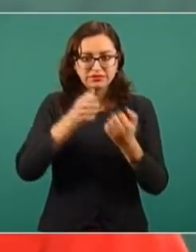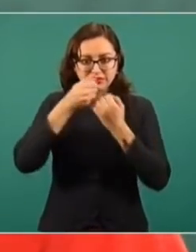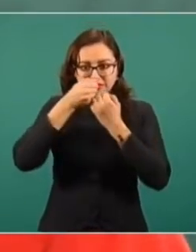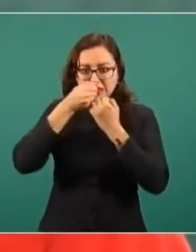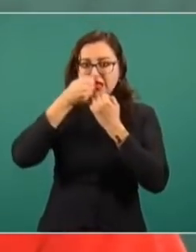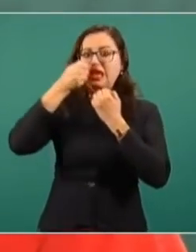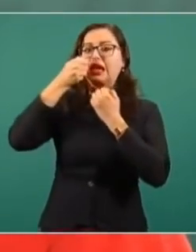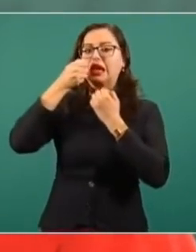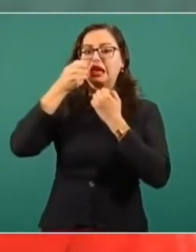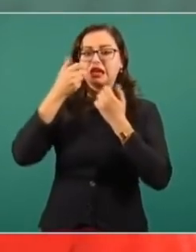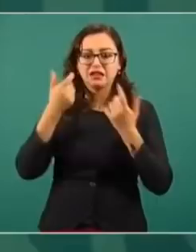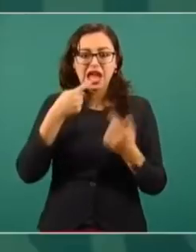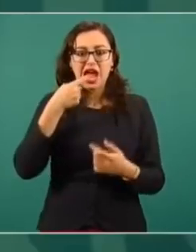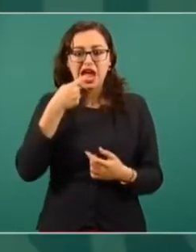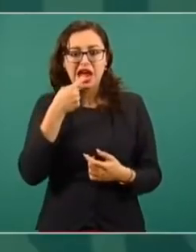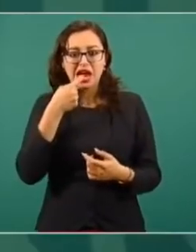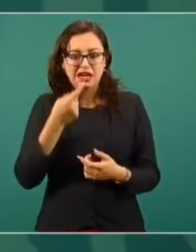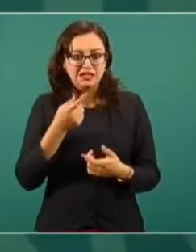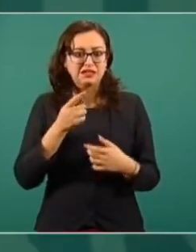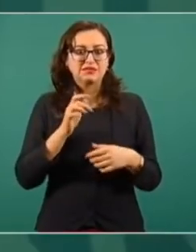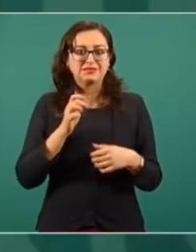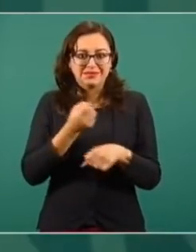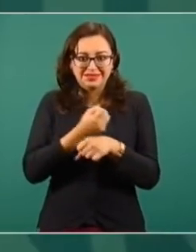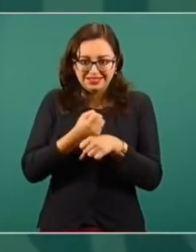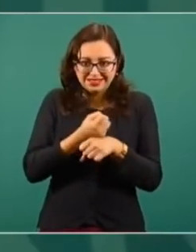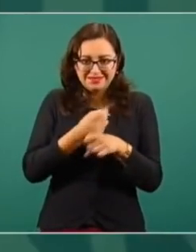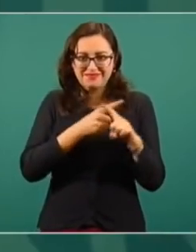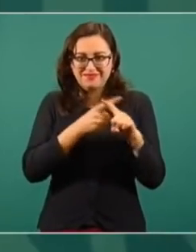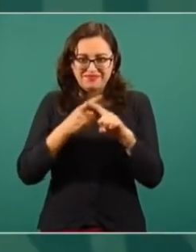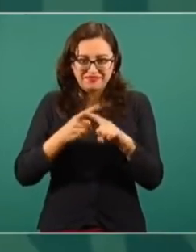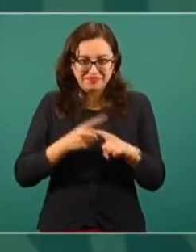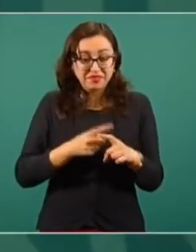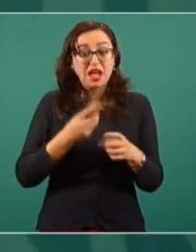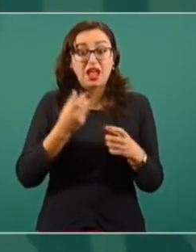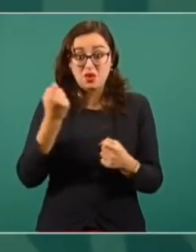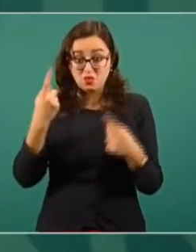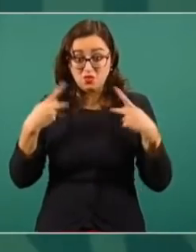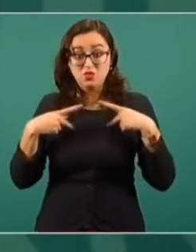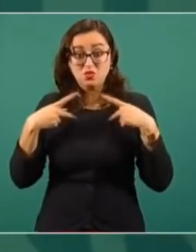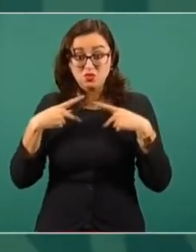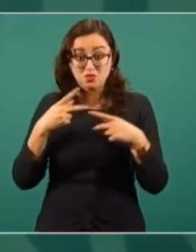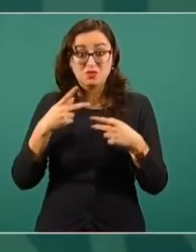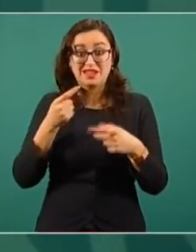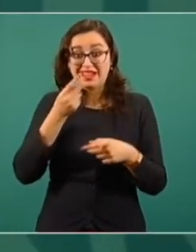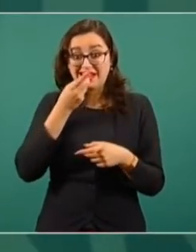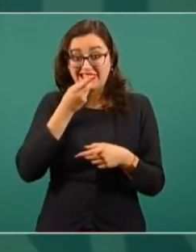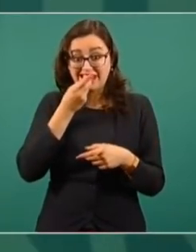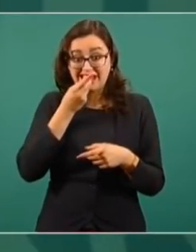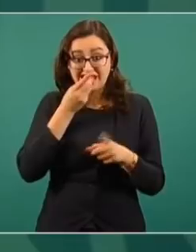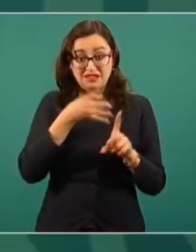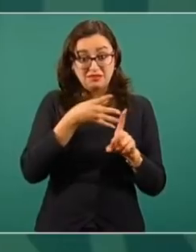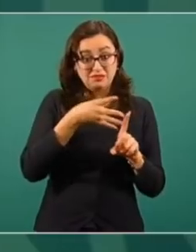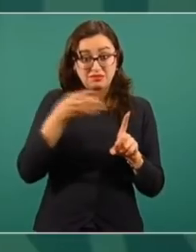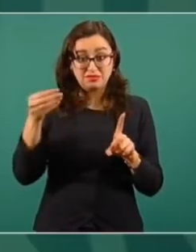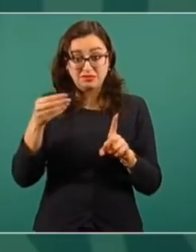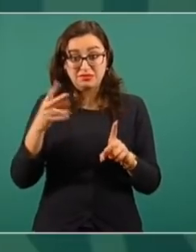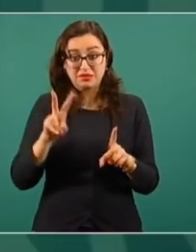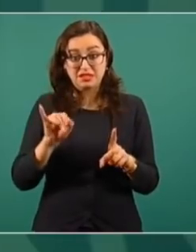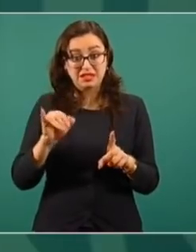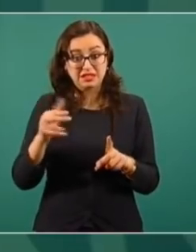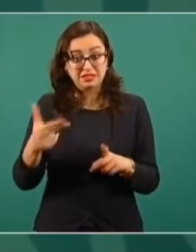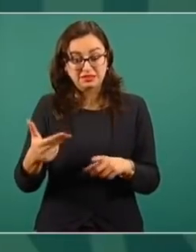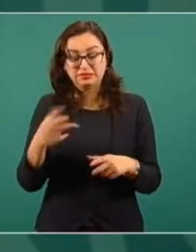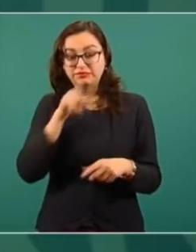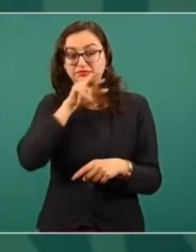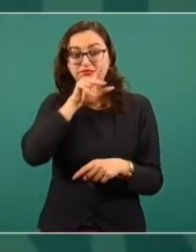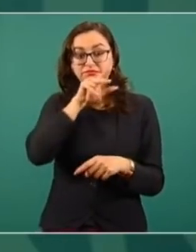a estas personas que se contagiaron por el VIH. Recuerdo perfectamente también su preocupación